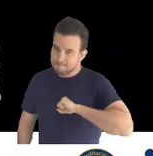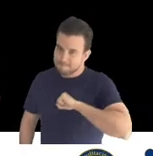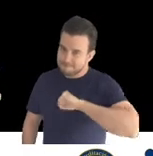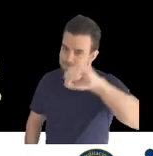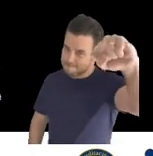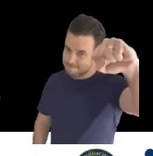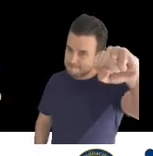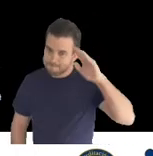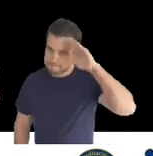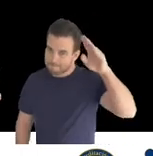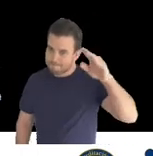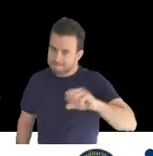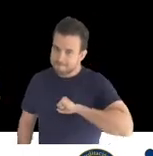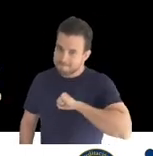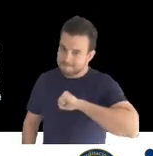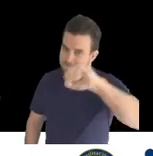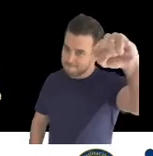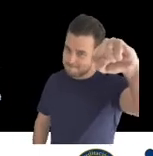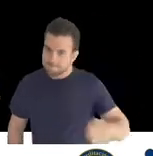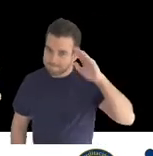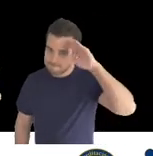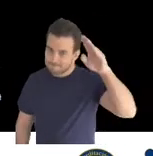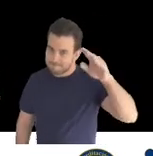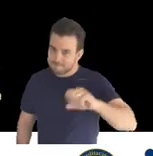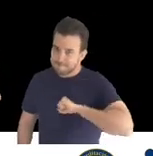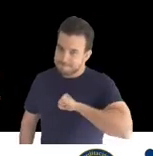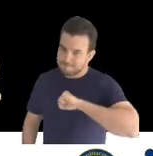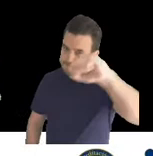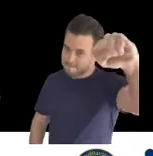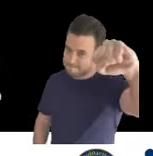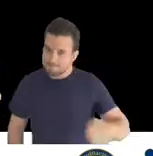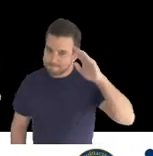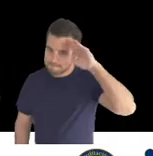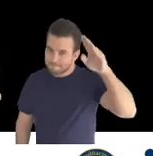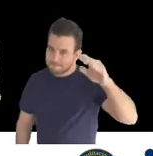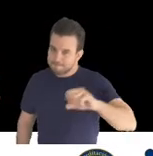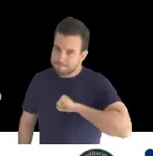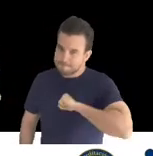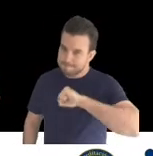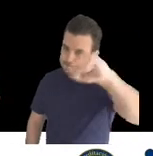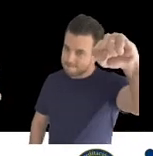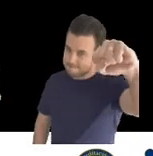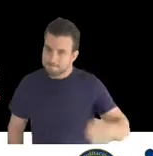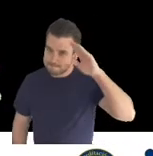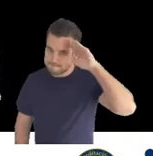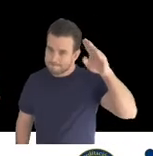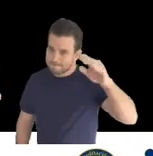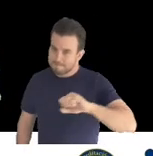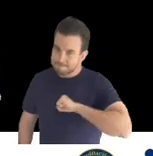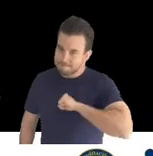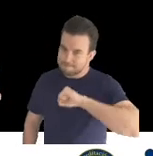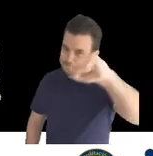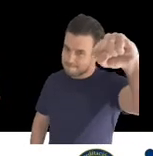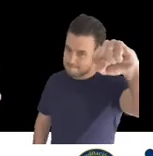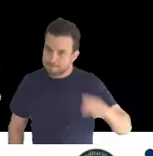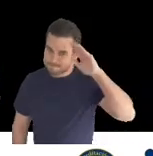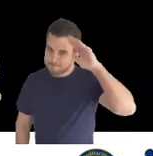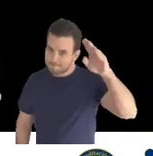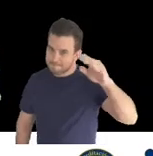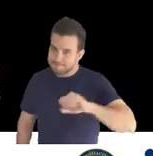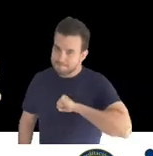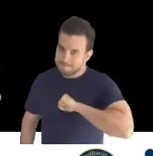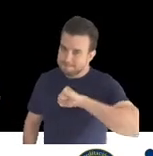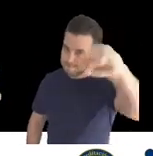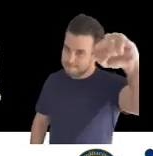y de mi propia empresa, para empresas que están interesadas en implementar modelos anti